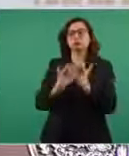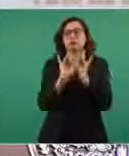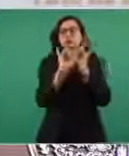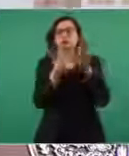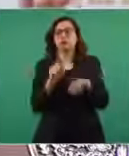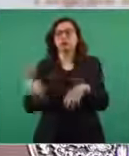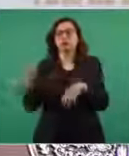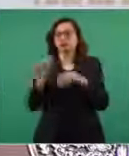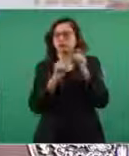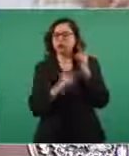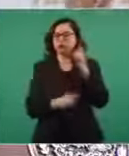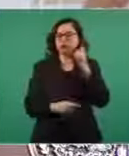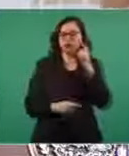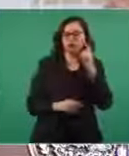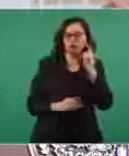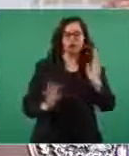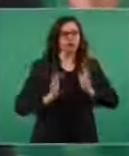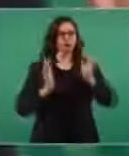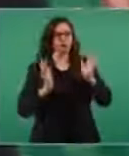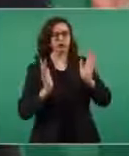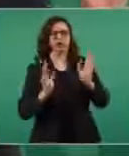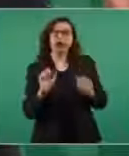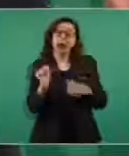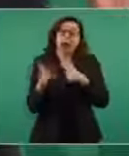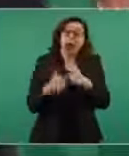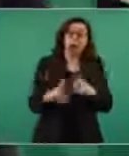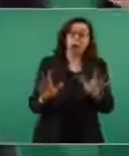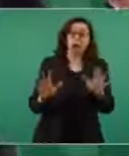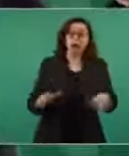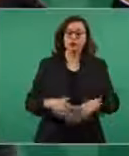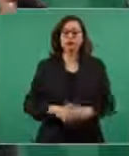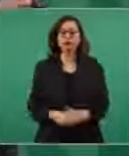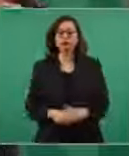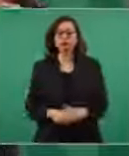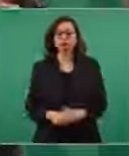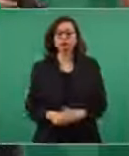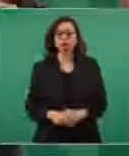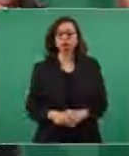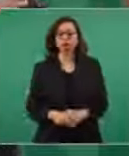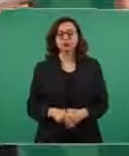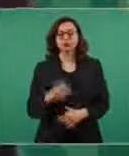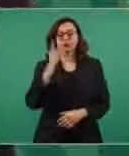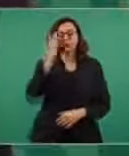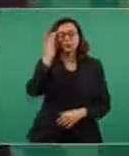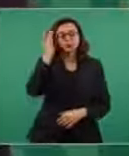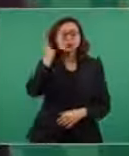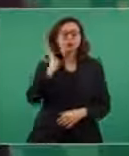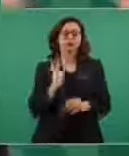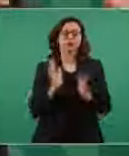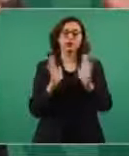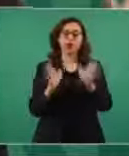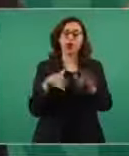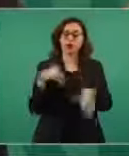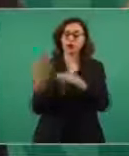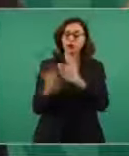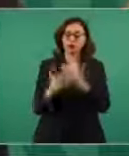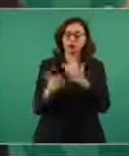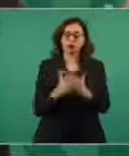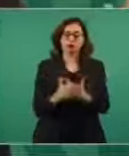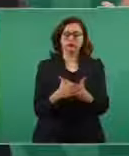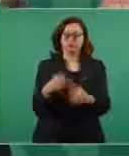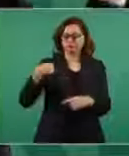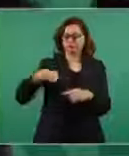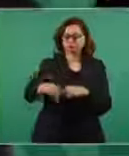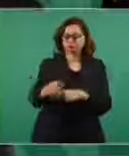ya la mañanera va a tener su sección una vez a la semana de noticias falsas